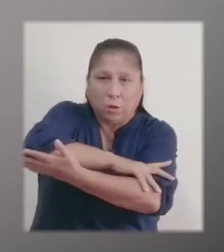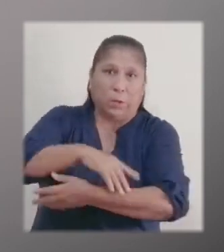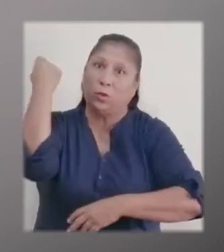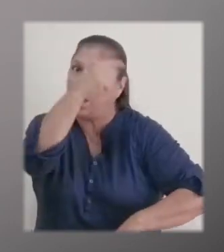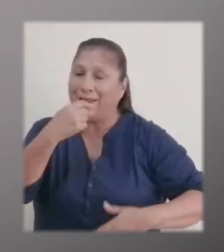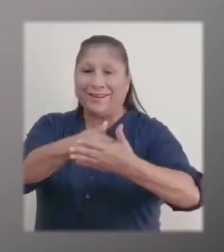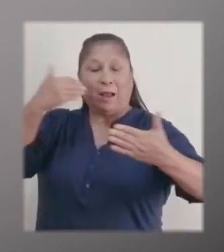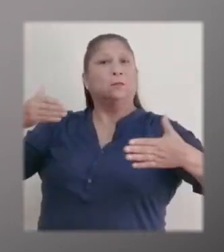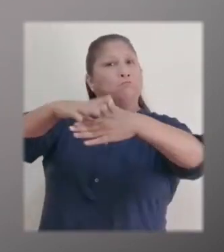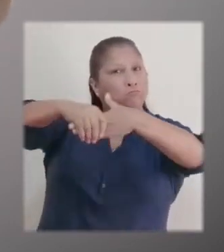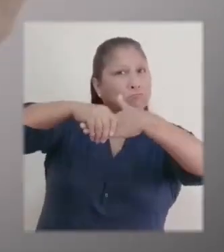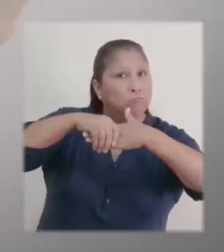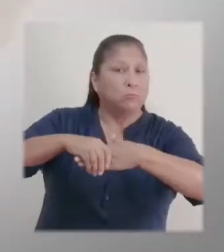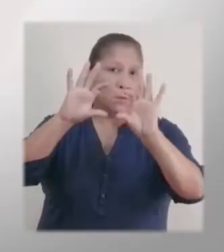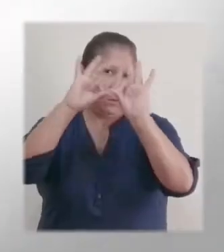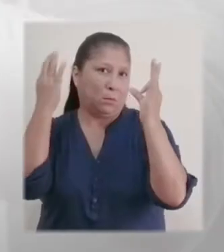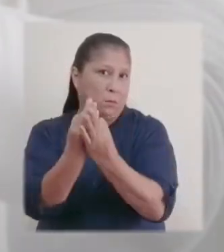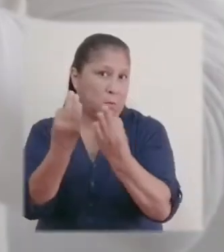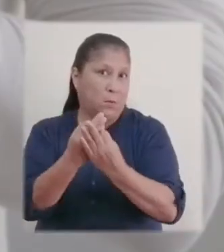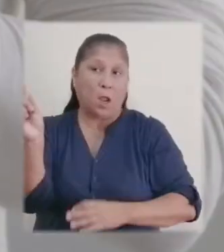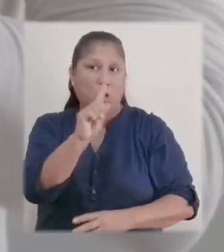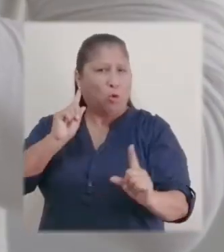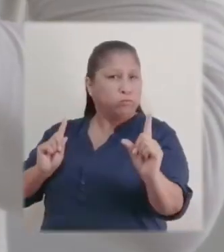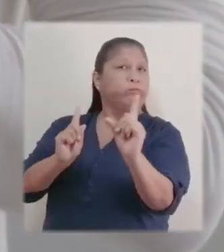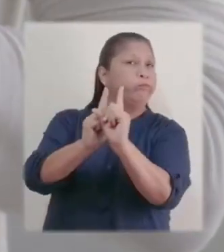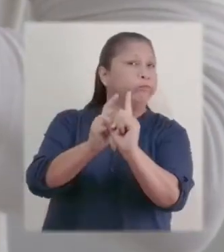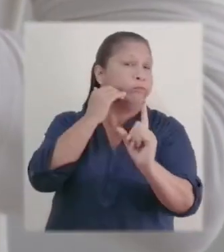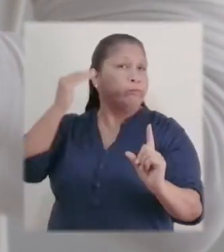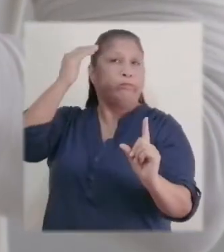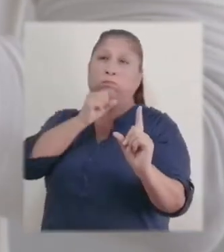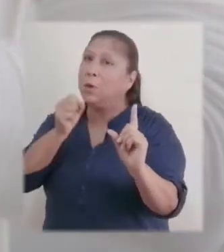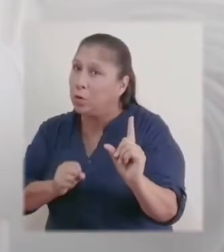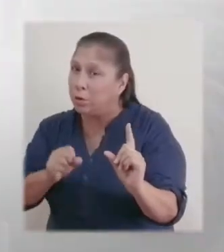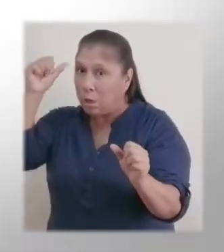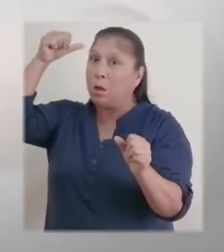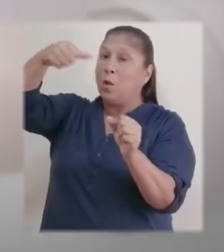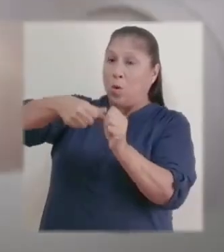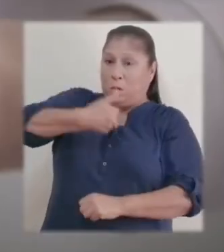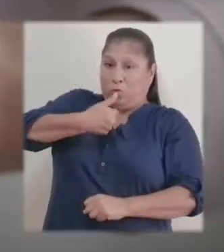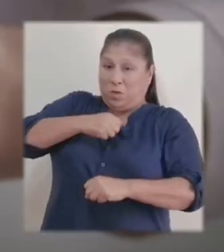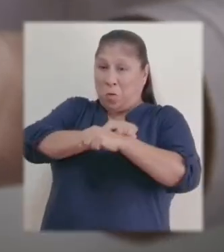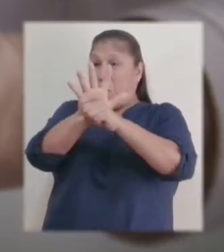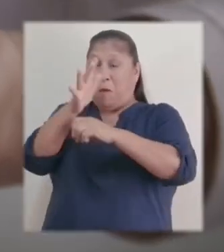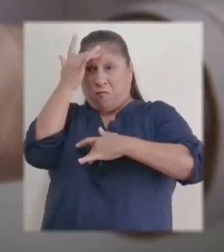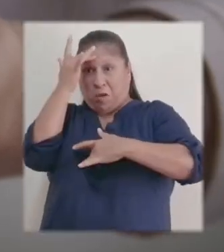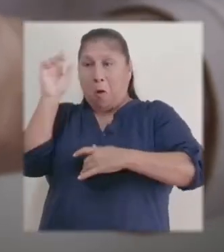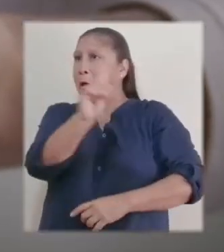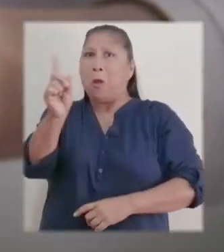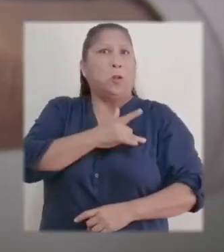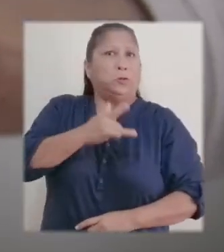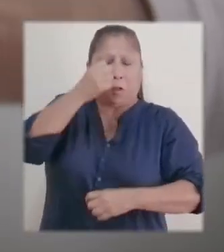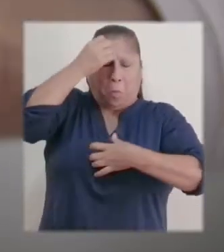antebrazos y la cara antes de saludar a tu familia y no te acerques a los adultos mayores. Recuerda, tú puedes tener coronavirus sin